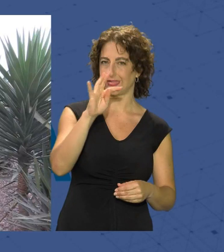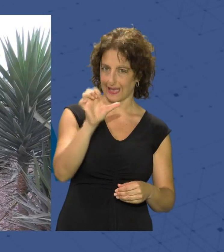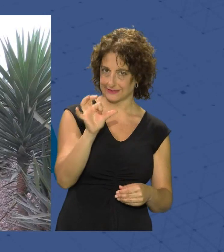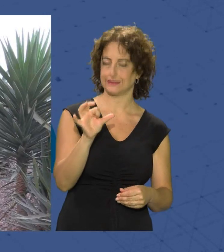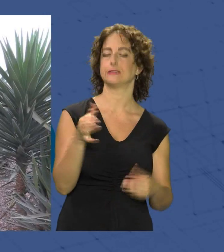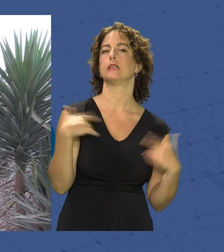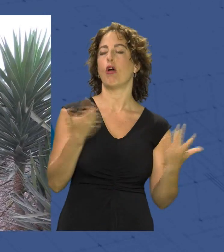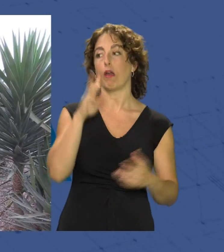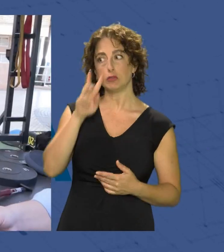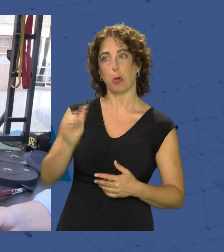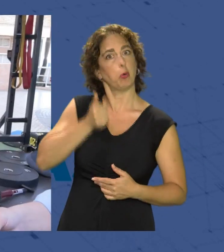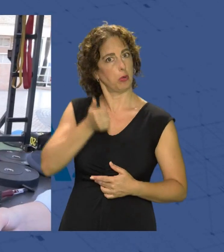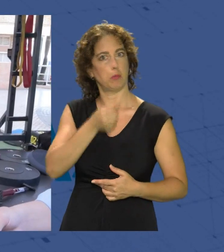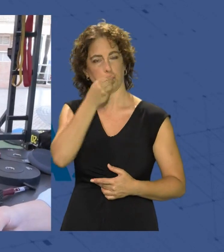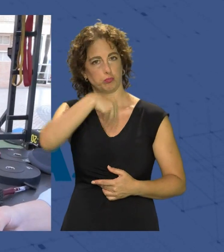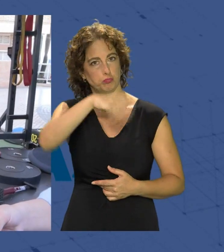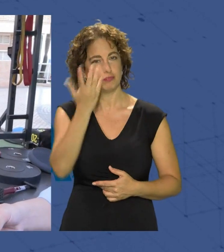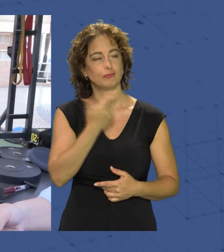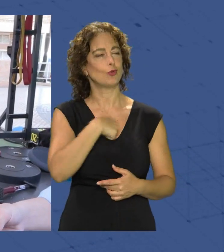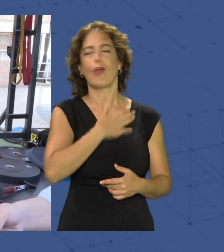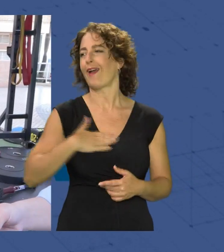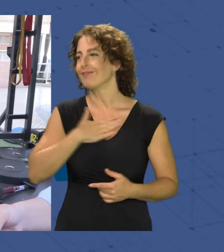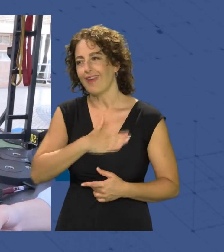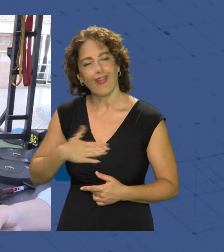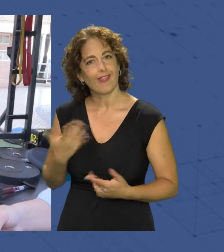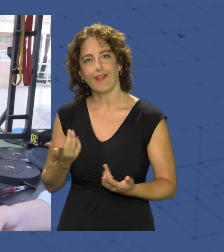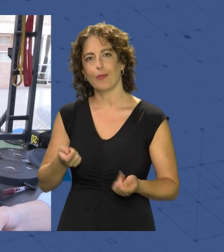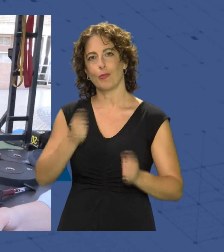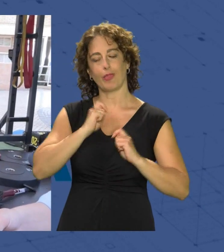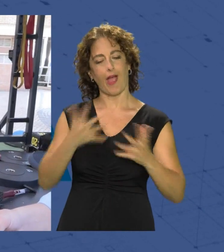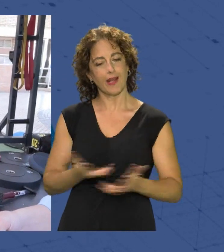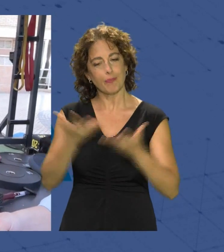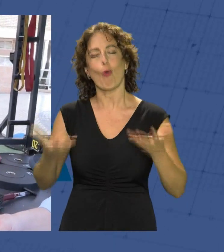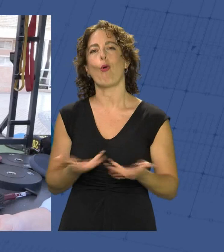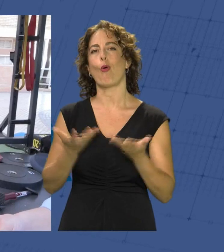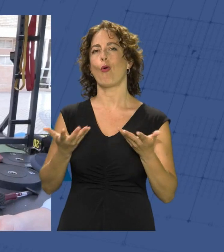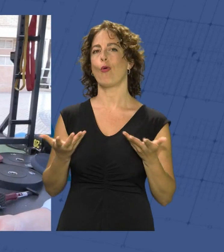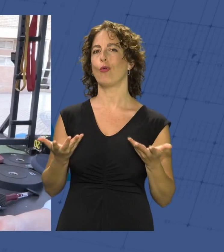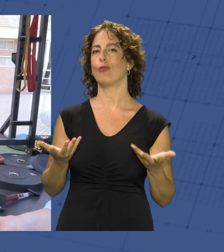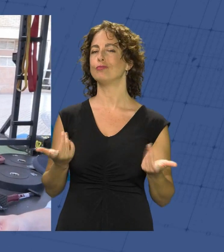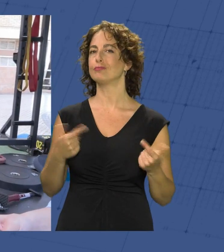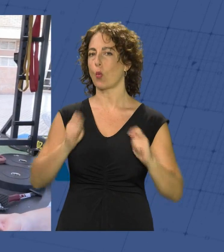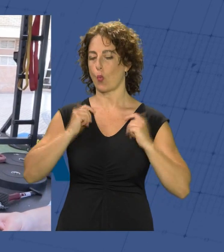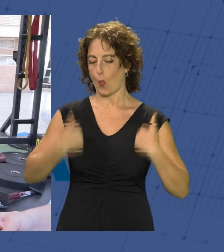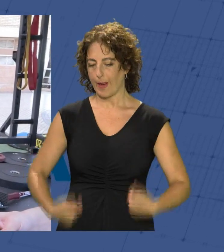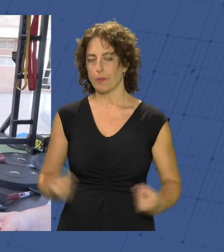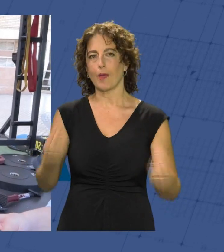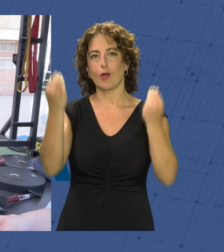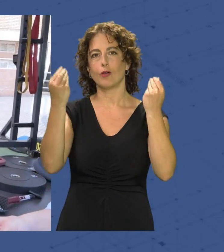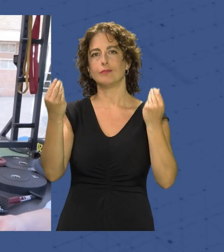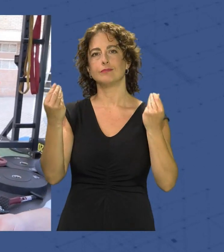oportunidad y me ha parecido genial. Y estoy encantadísima porque esto te hace bien al ánimo, al cuerpo y después de transpirar